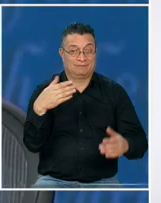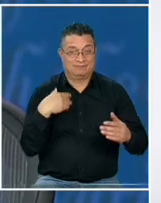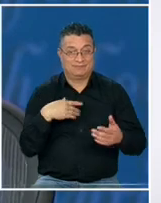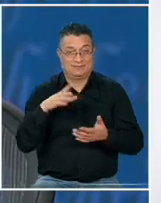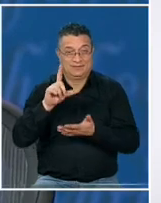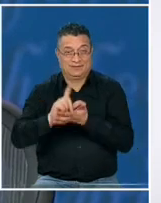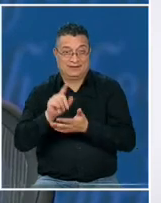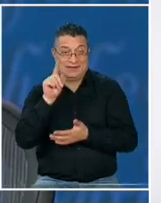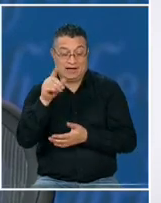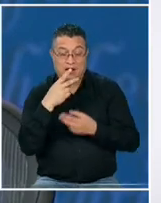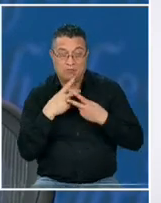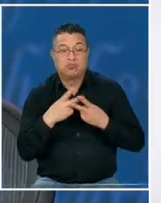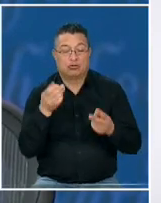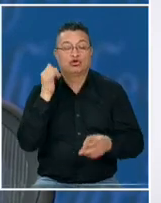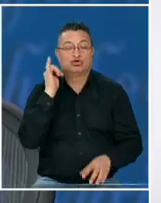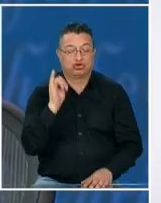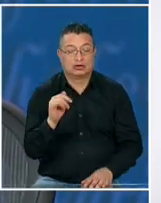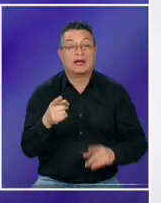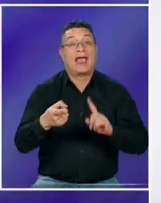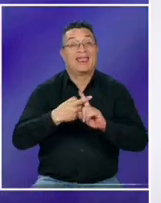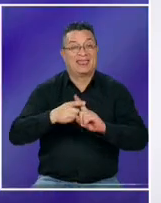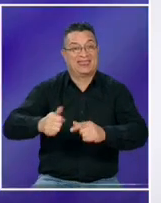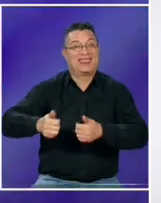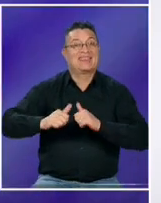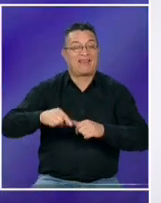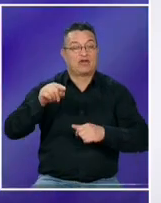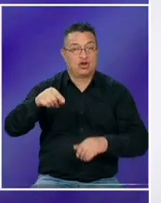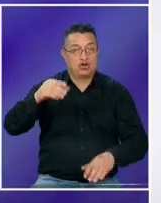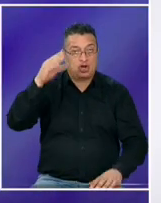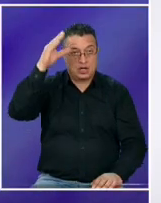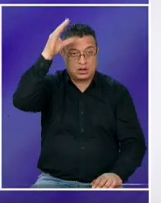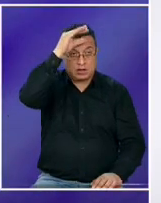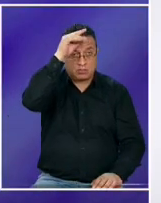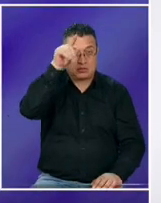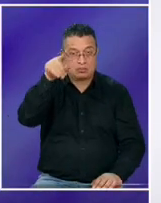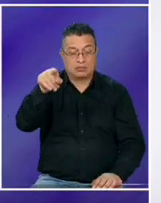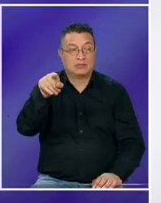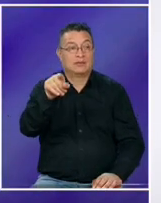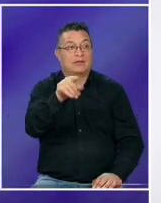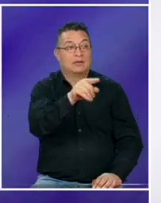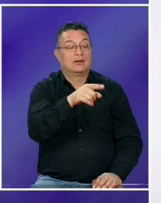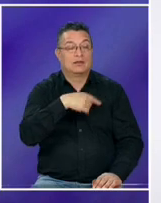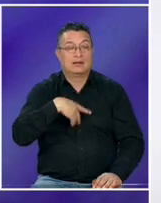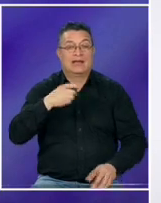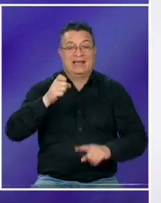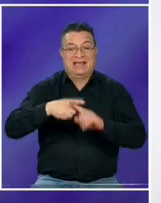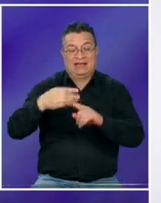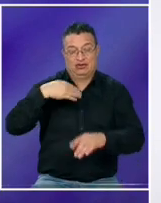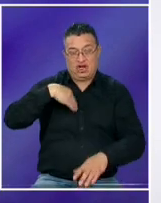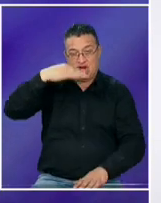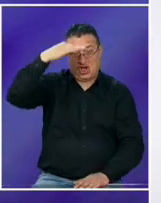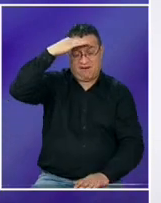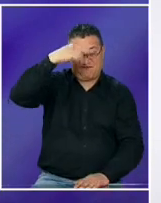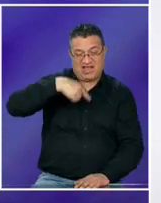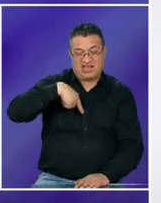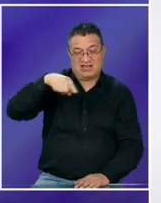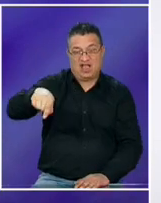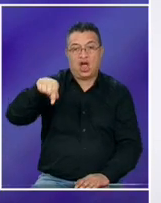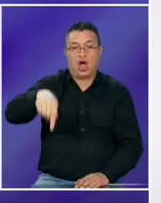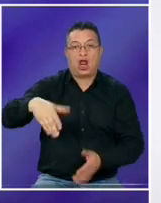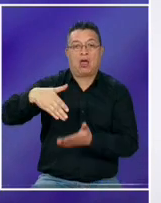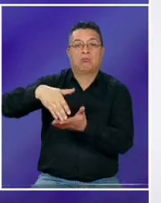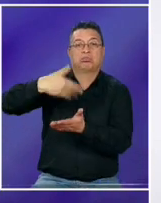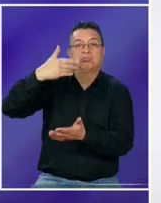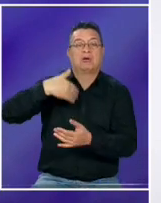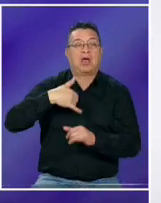candidatura y algunos dicen Connie este es un desafío para Donald Trump quienes alguna vez fueron mano derecha ahora ya no son más